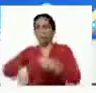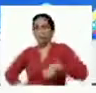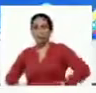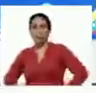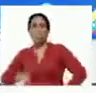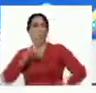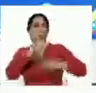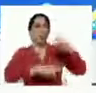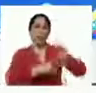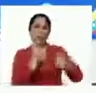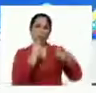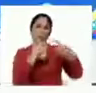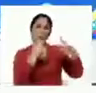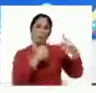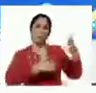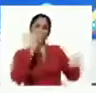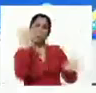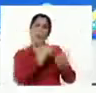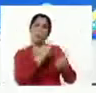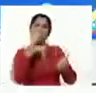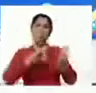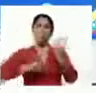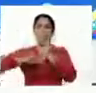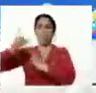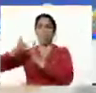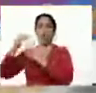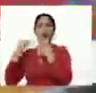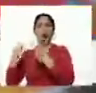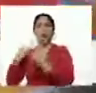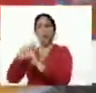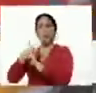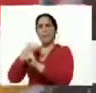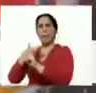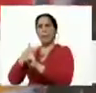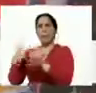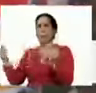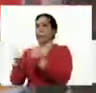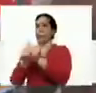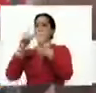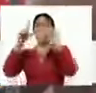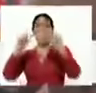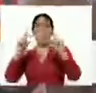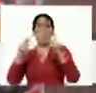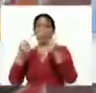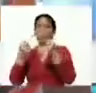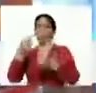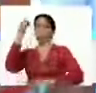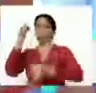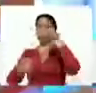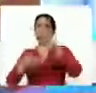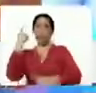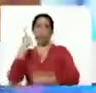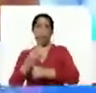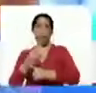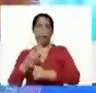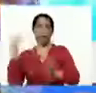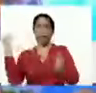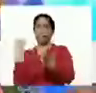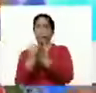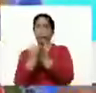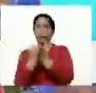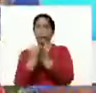produciendo, diversificando. Y la especulación con precios justos como va a haber con esta marca,